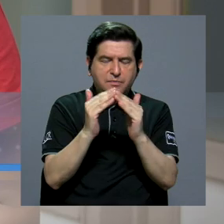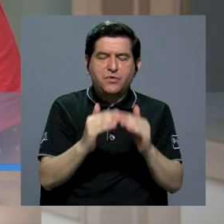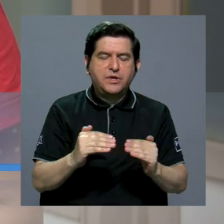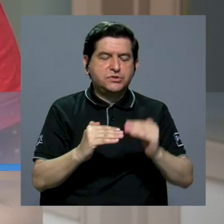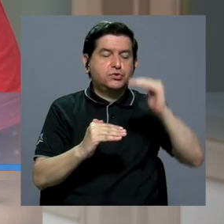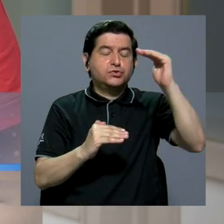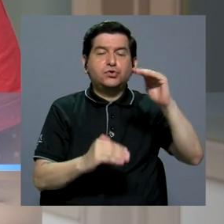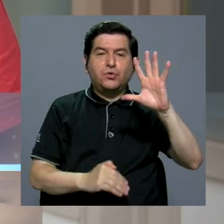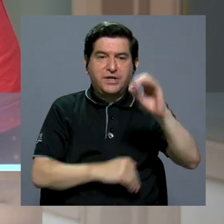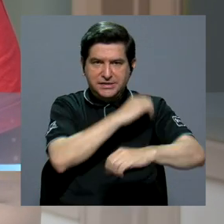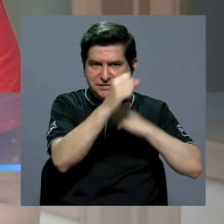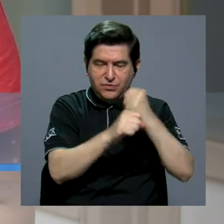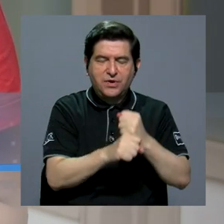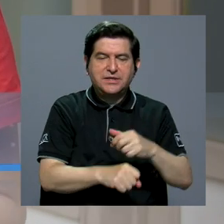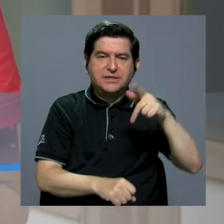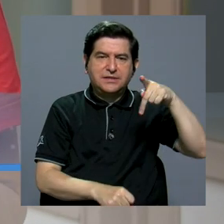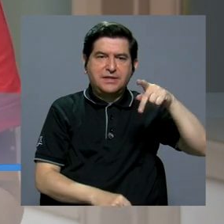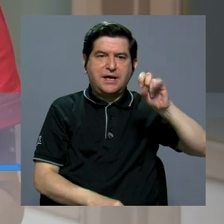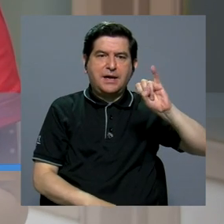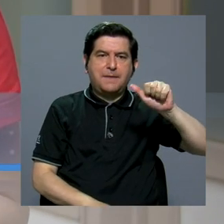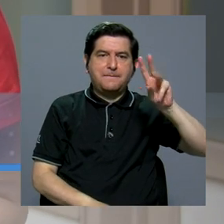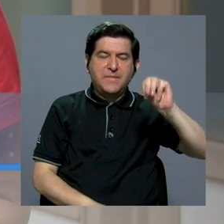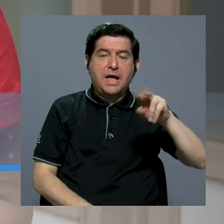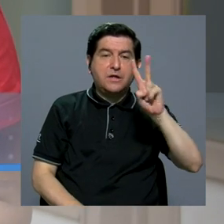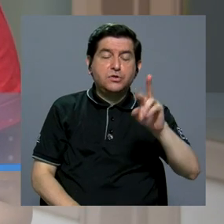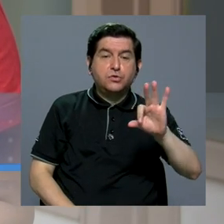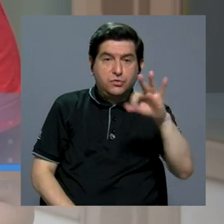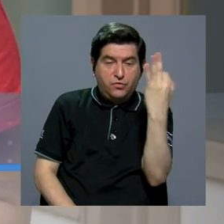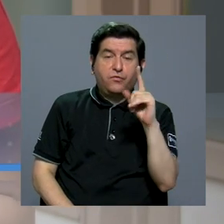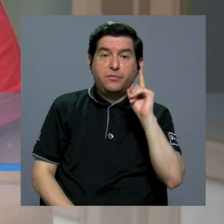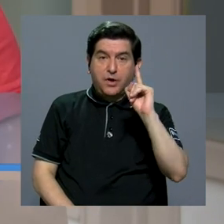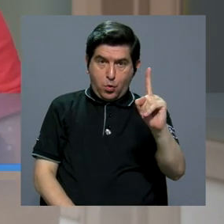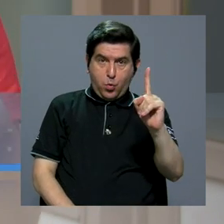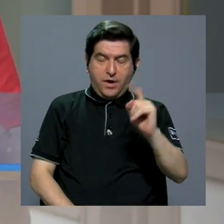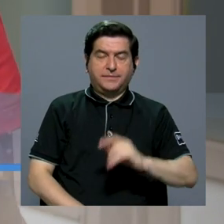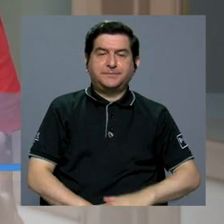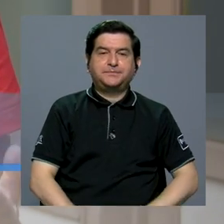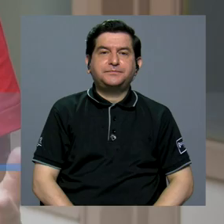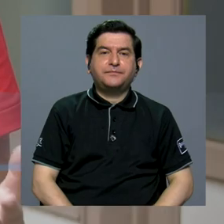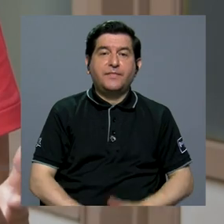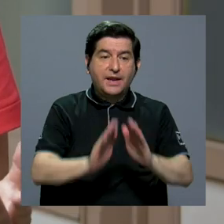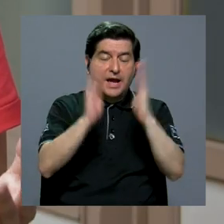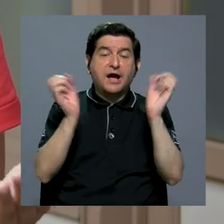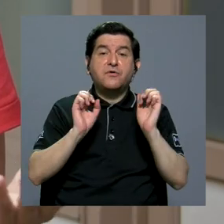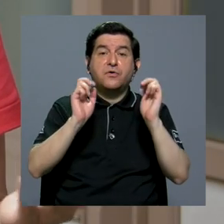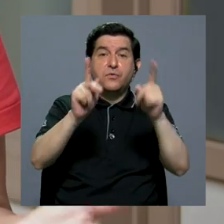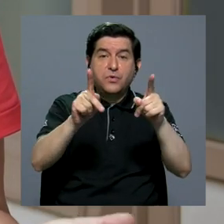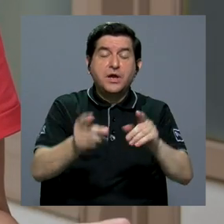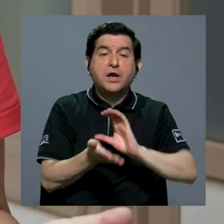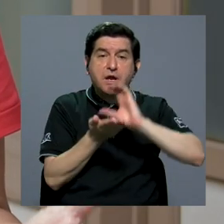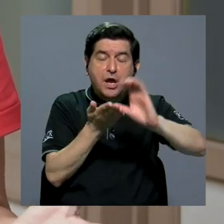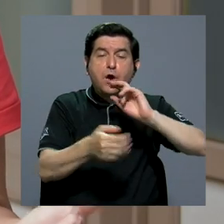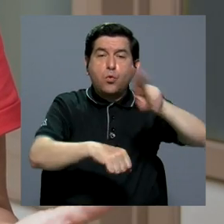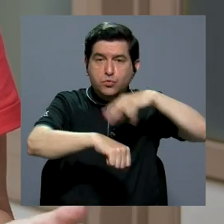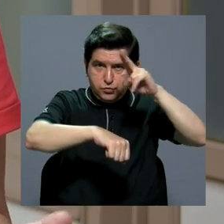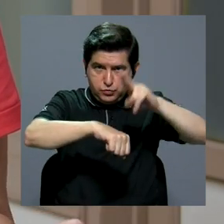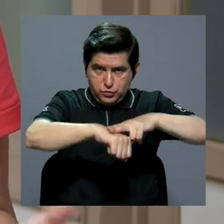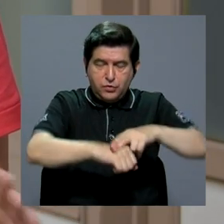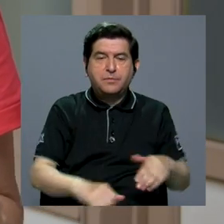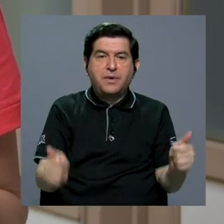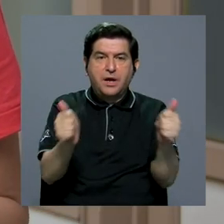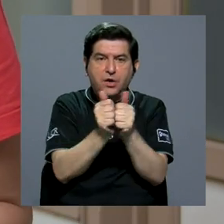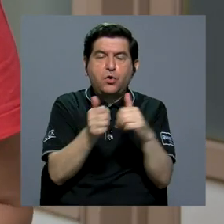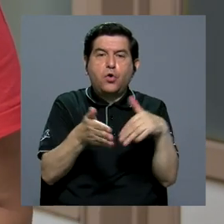para la población mayor de 50 años, el PIAAM tiene dos modalidades. Una de estas modalidades es abrir espacios en los cursos